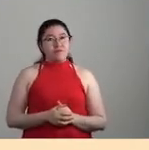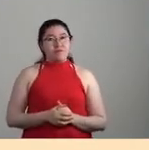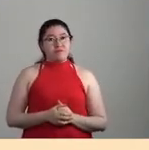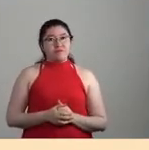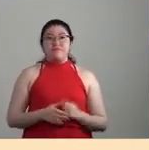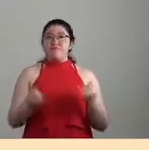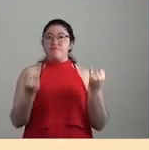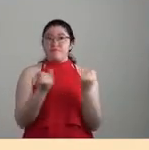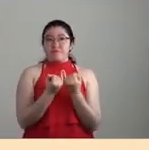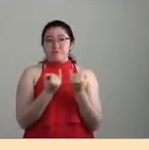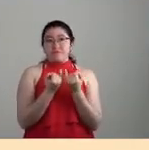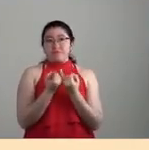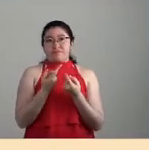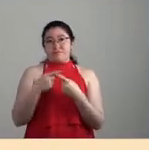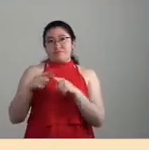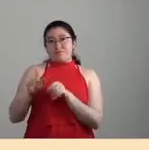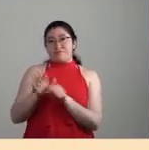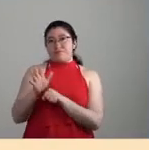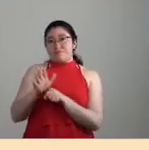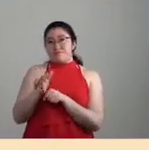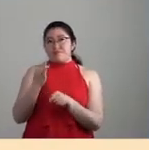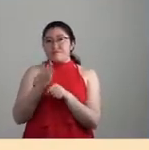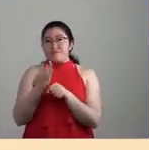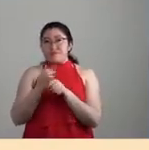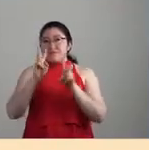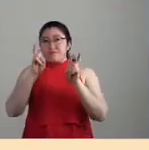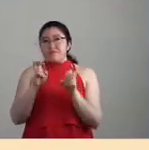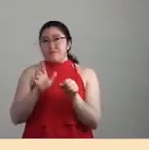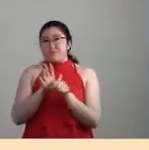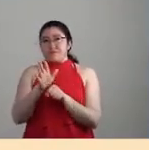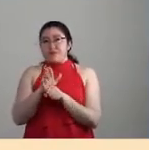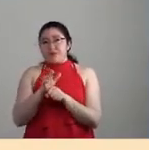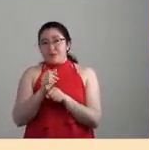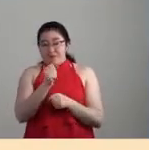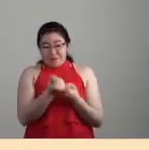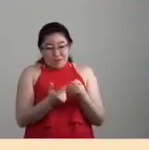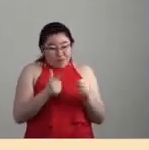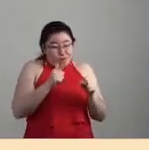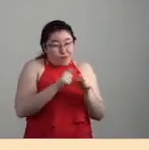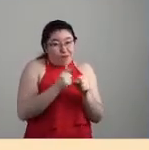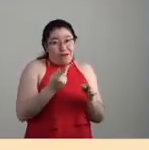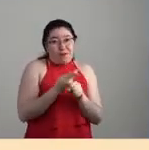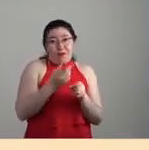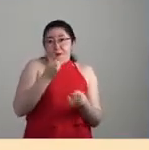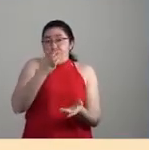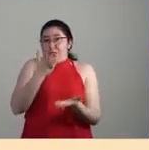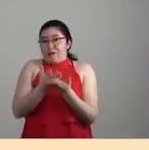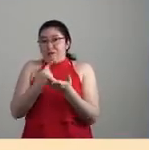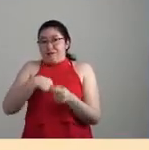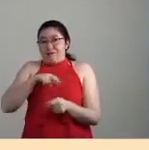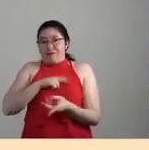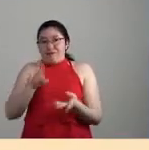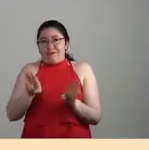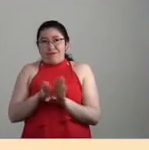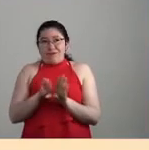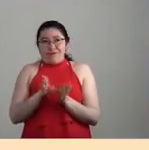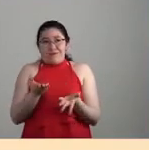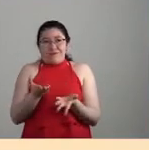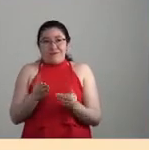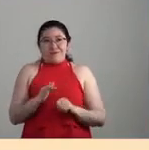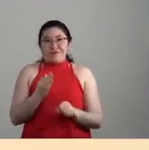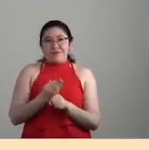y con un desastre en términos económicos y sociales que solamente ahora vamos a empezar a ver, es decir, que ahora pues esto se